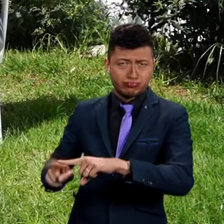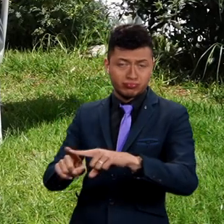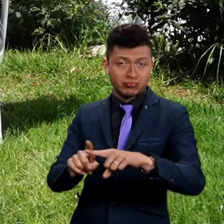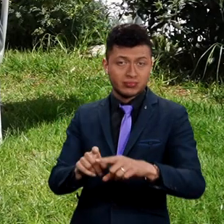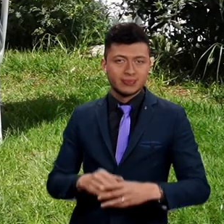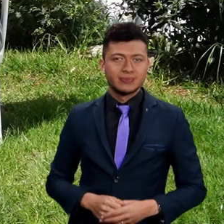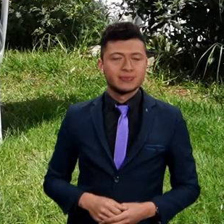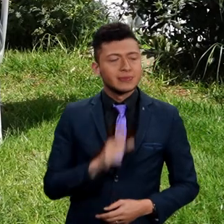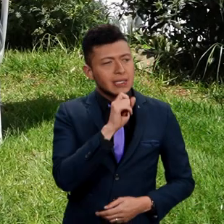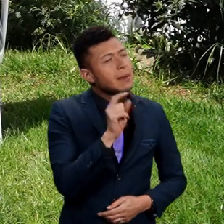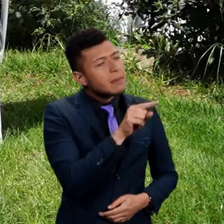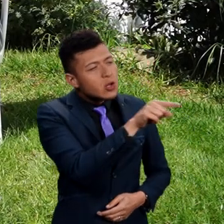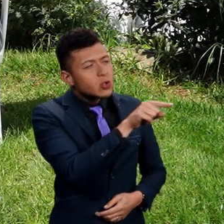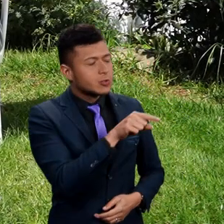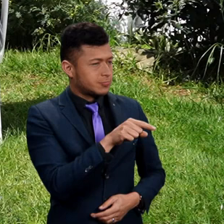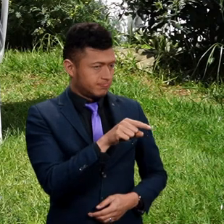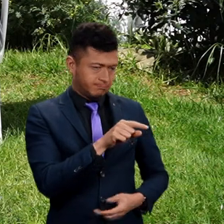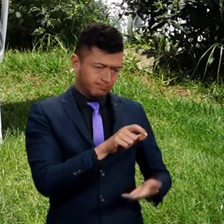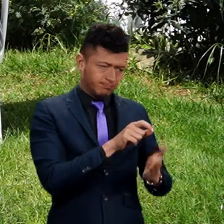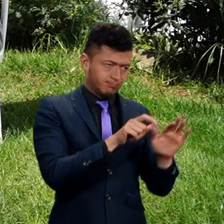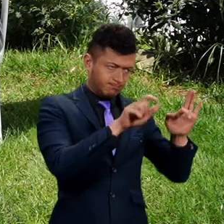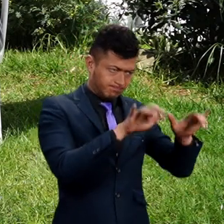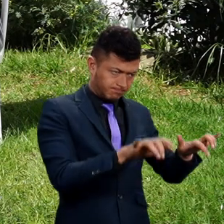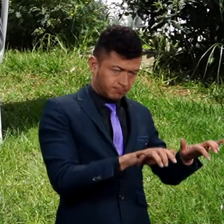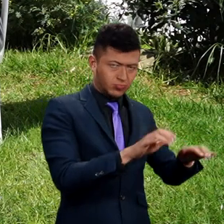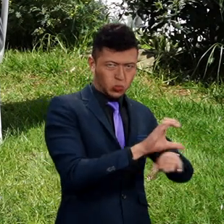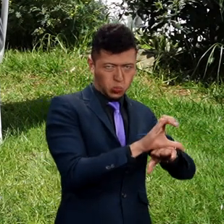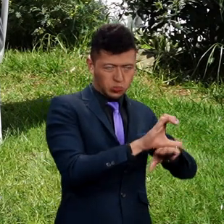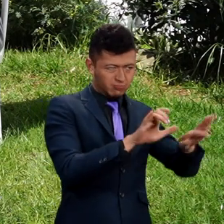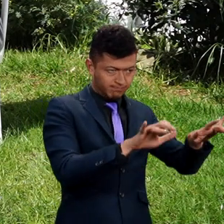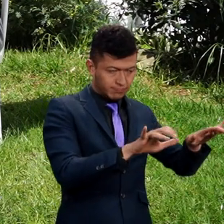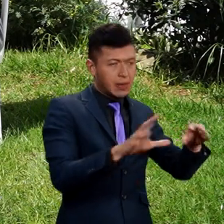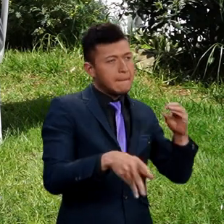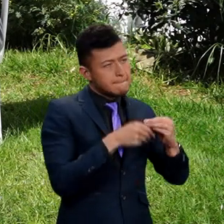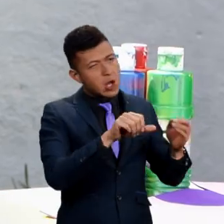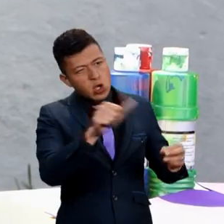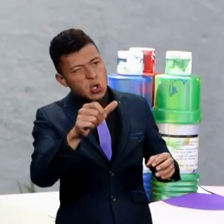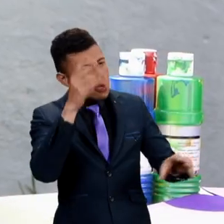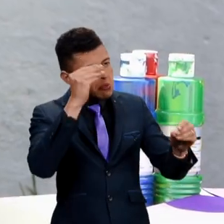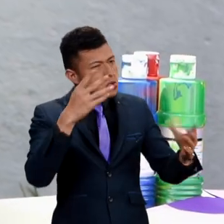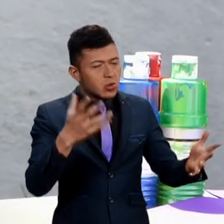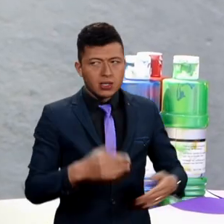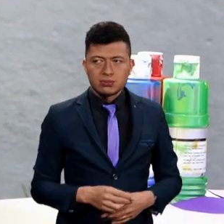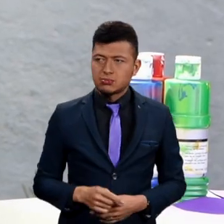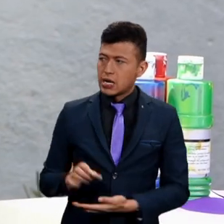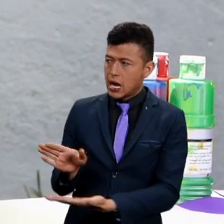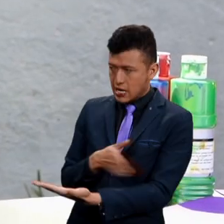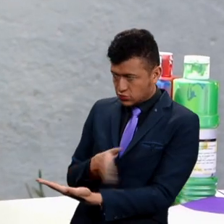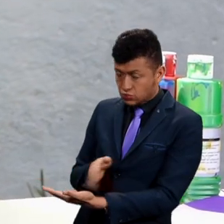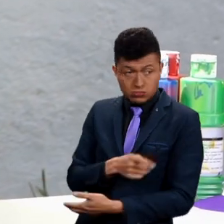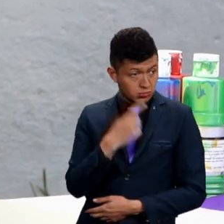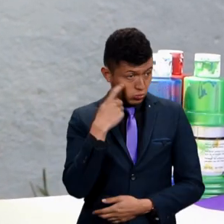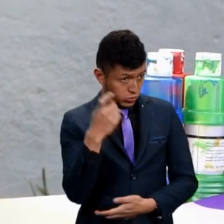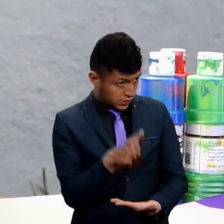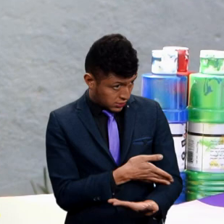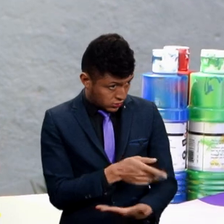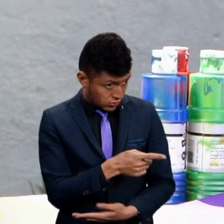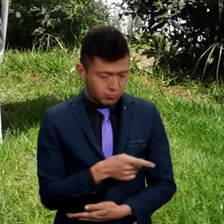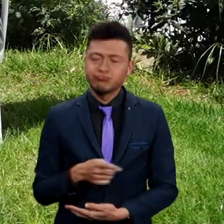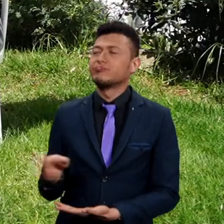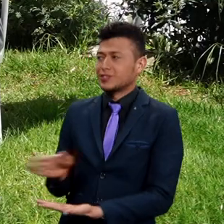además de escribir en el computador, ¿qué otras cosas has aprendido? Canción. ¿Buscar canciones?